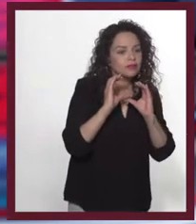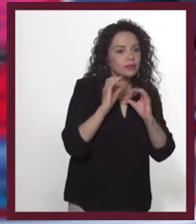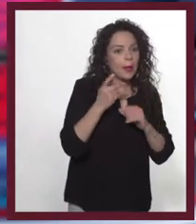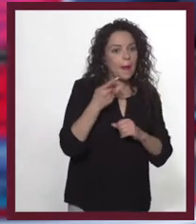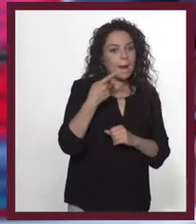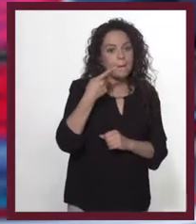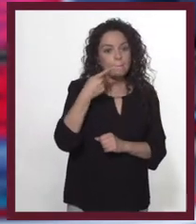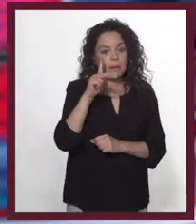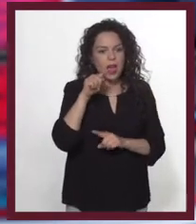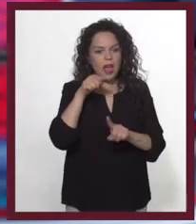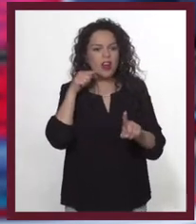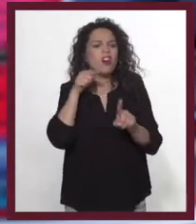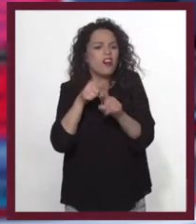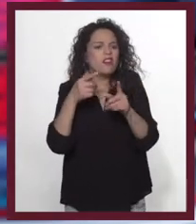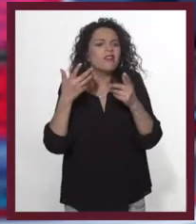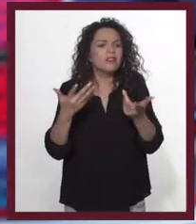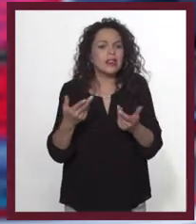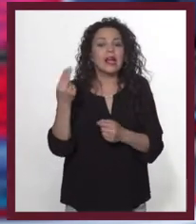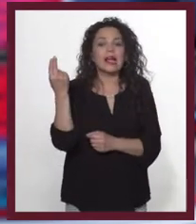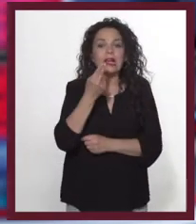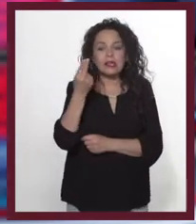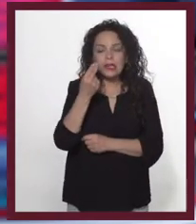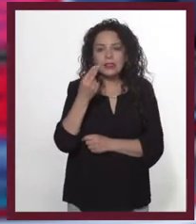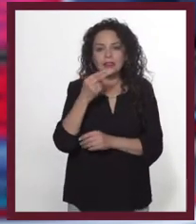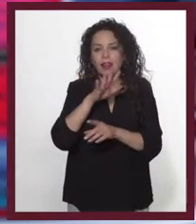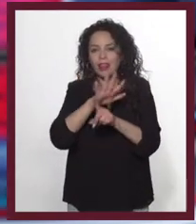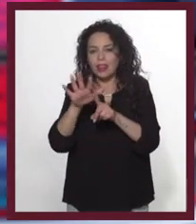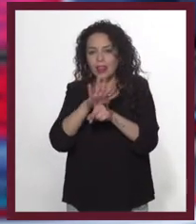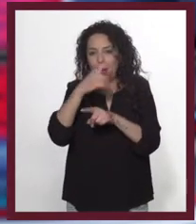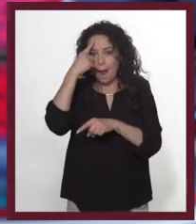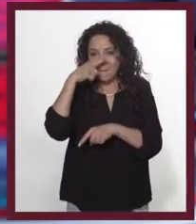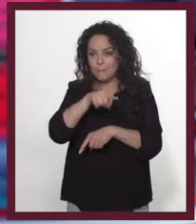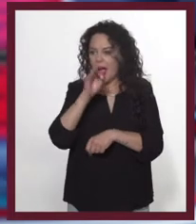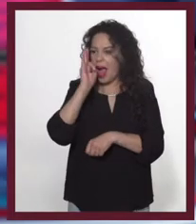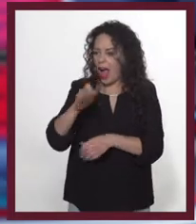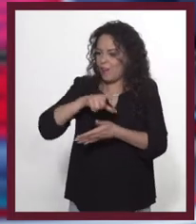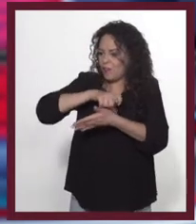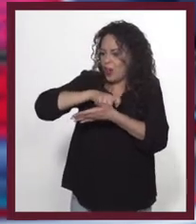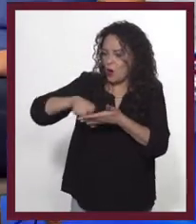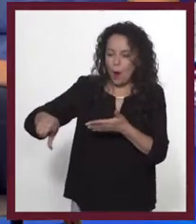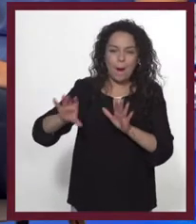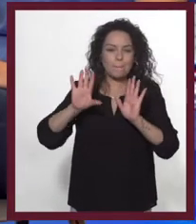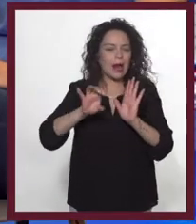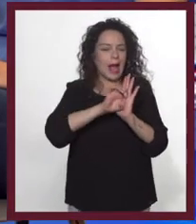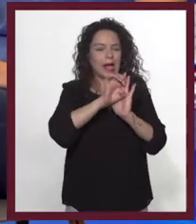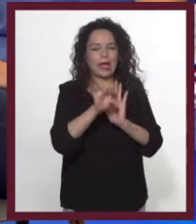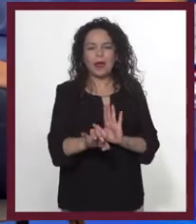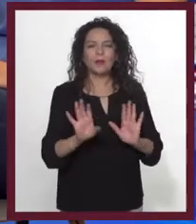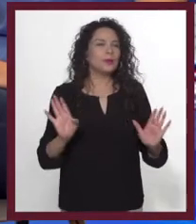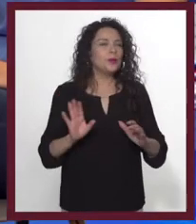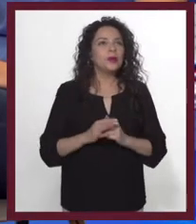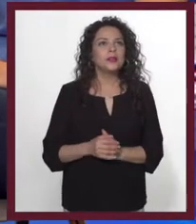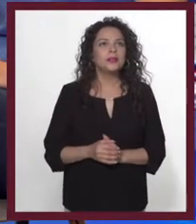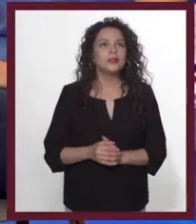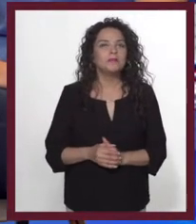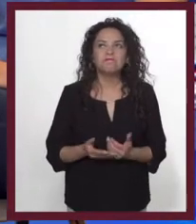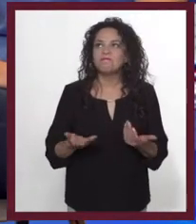comunicación. Solo que su fin es convencernos de comprar algo de la misma manera en la que, por ejemplo,